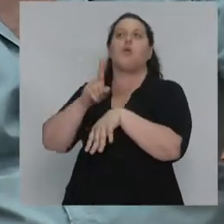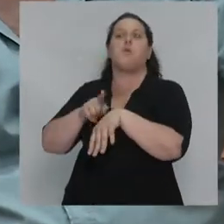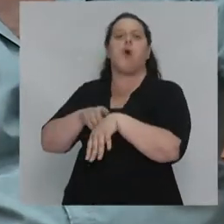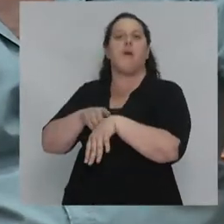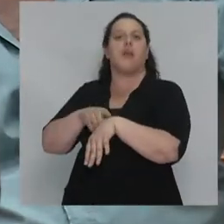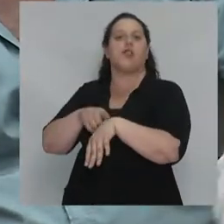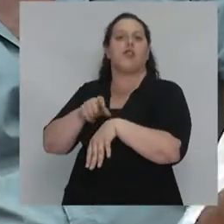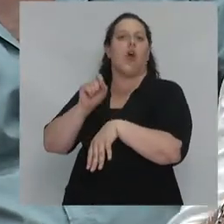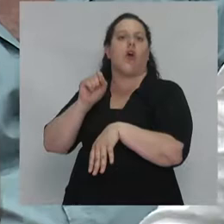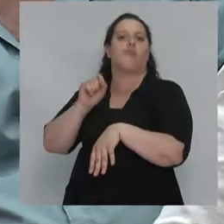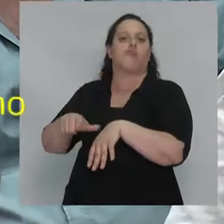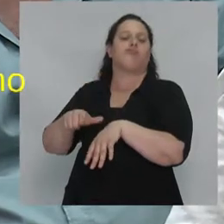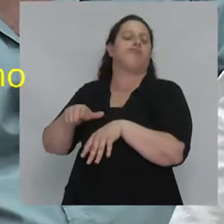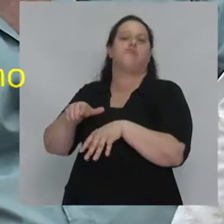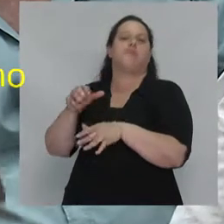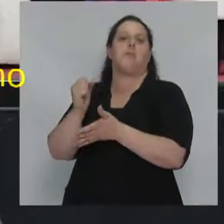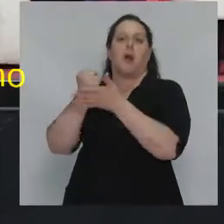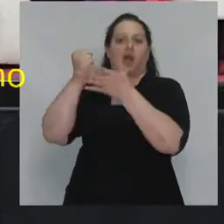de la historia mundial